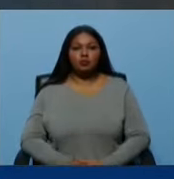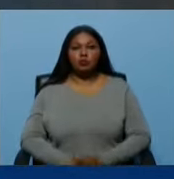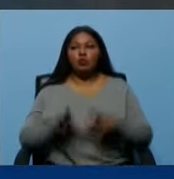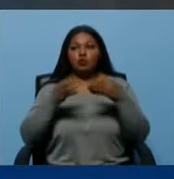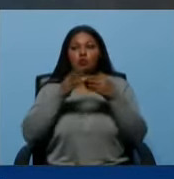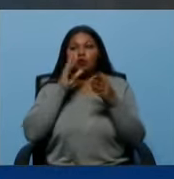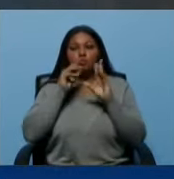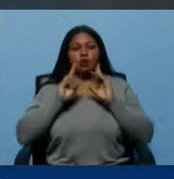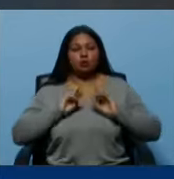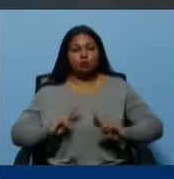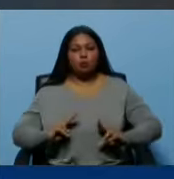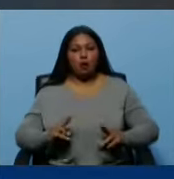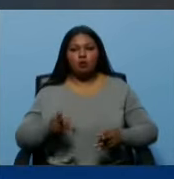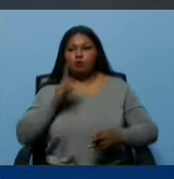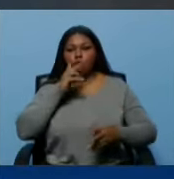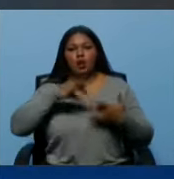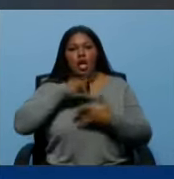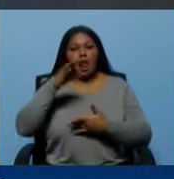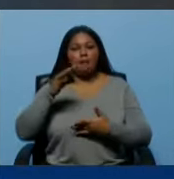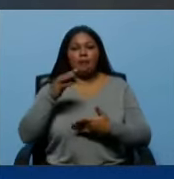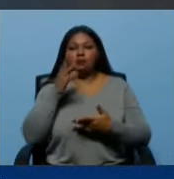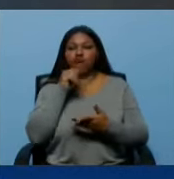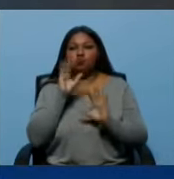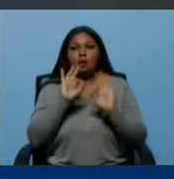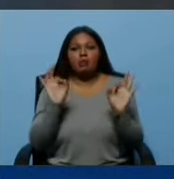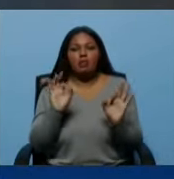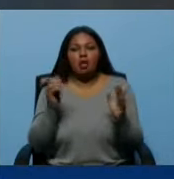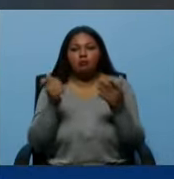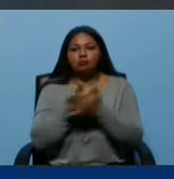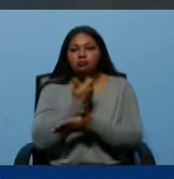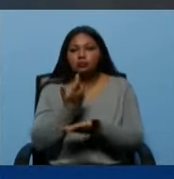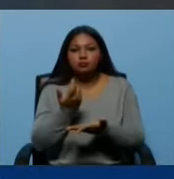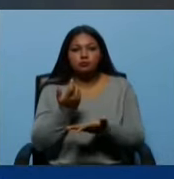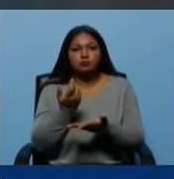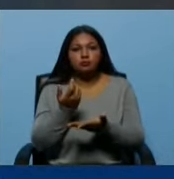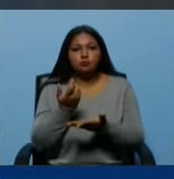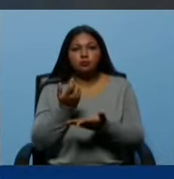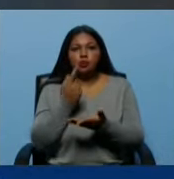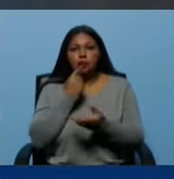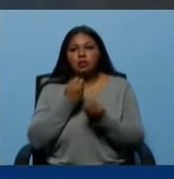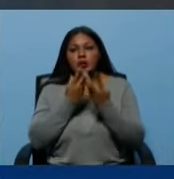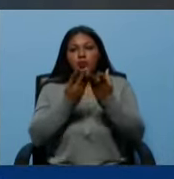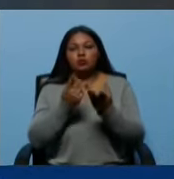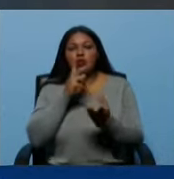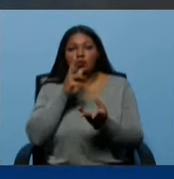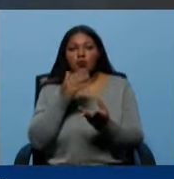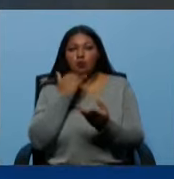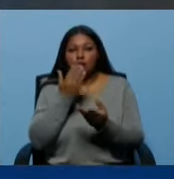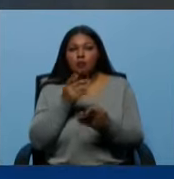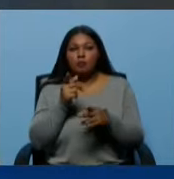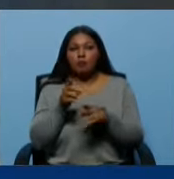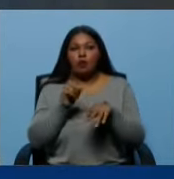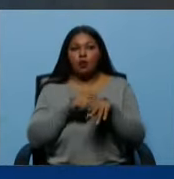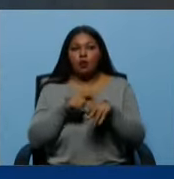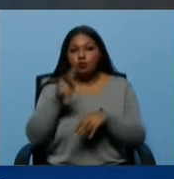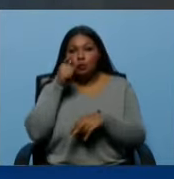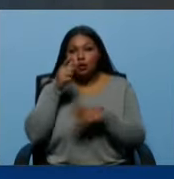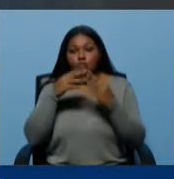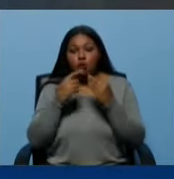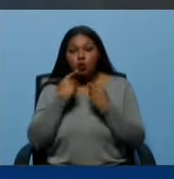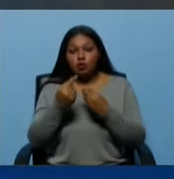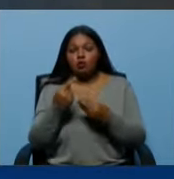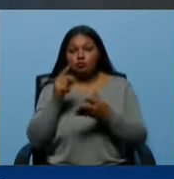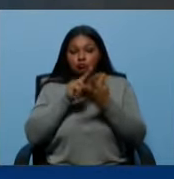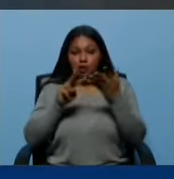ser humano, no tiene alma, no tiene espíritu, no existe, no voy a decir las expresiones aquí, porque estamos en horario supervisado, pero todo el mundo la vio.